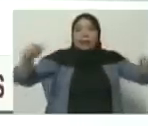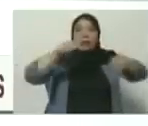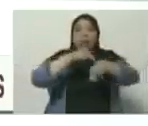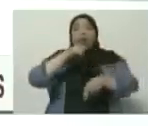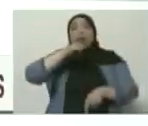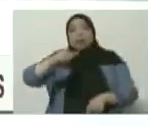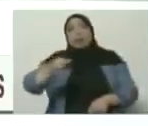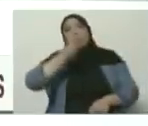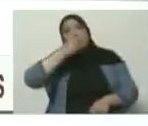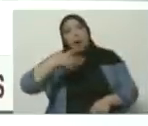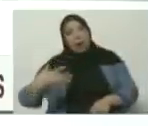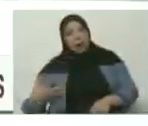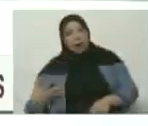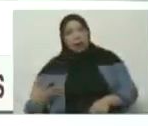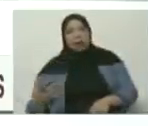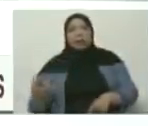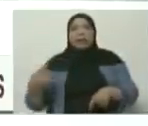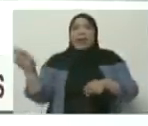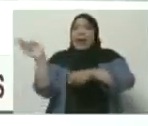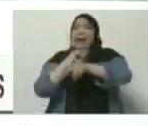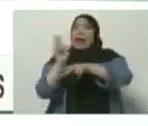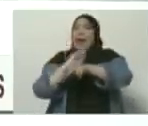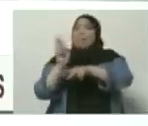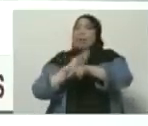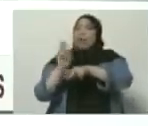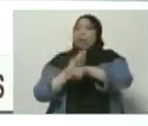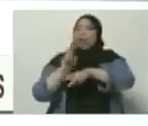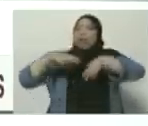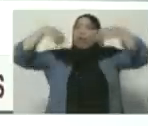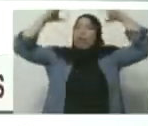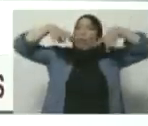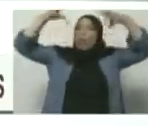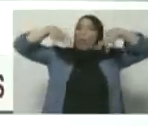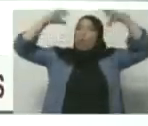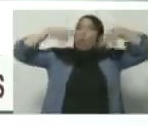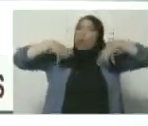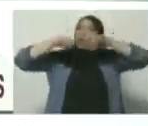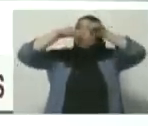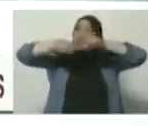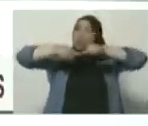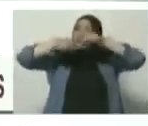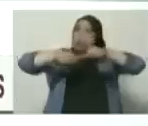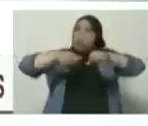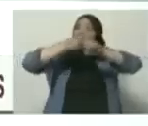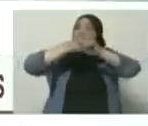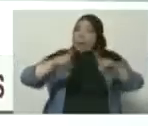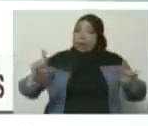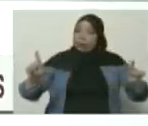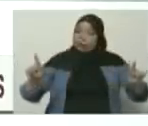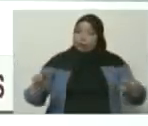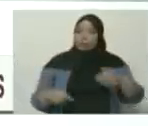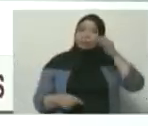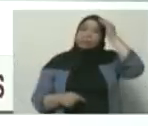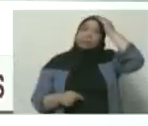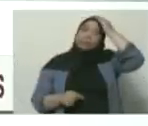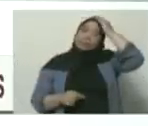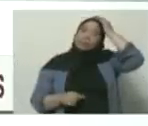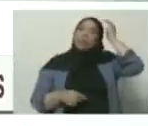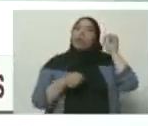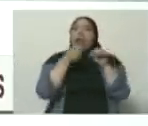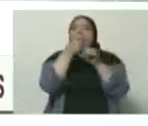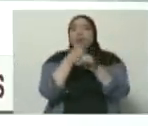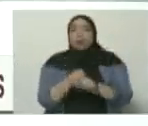noticia. va desplazándose rápidamente y sus efectos no serán tan intensos. Sin embargo, estamos esperando